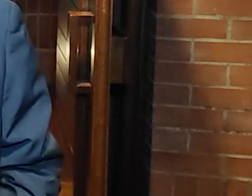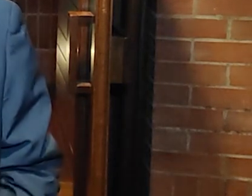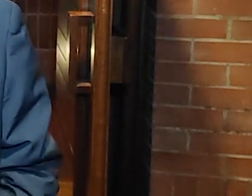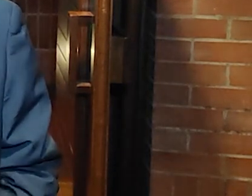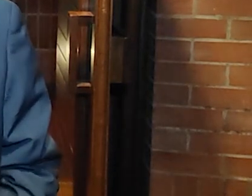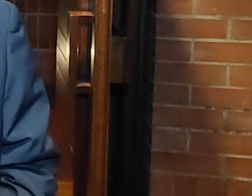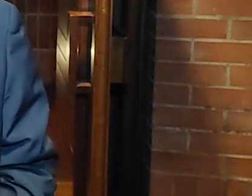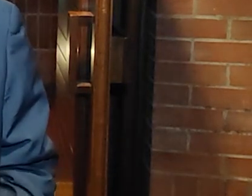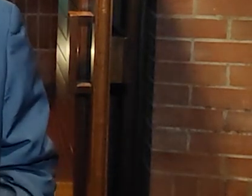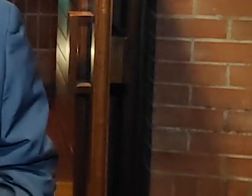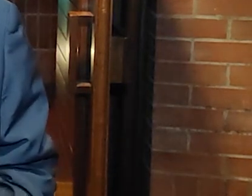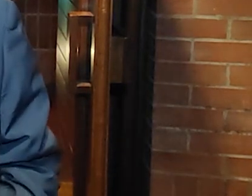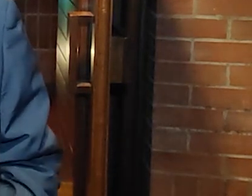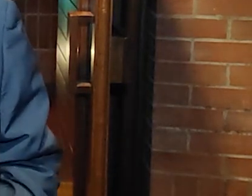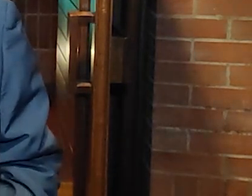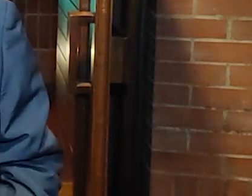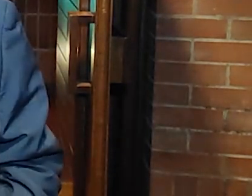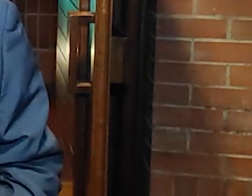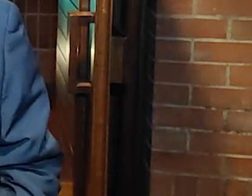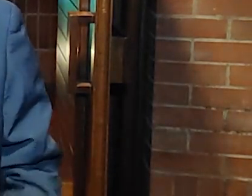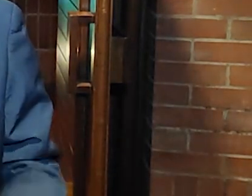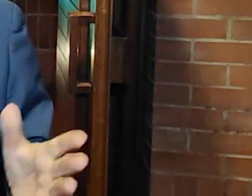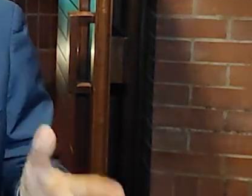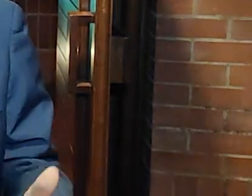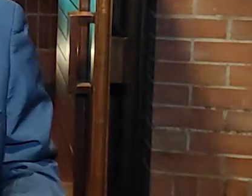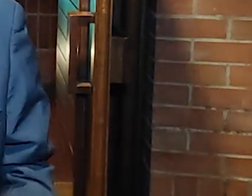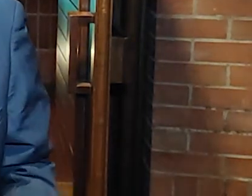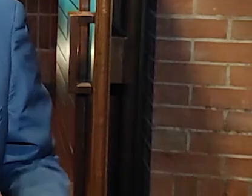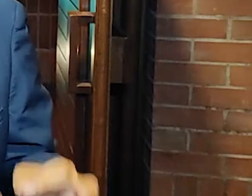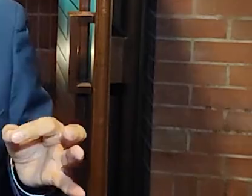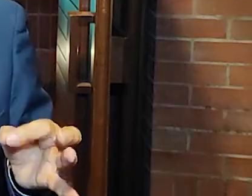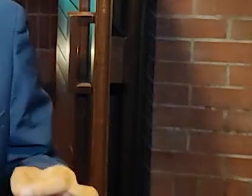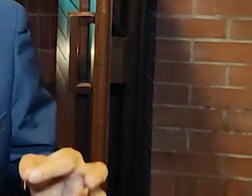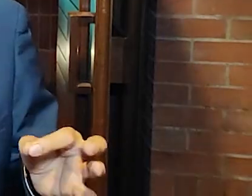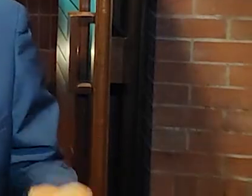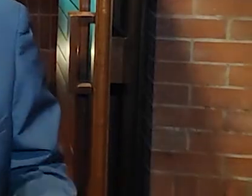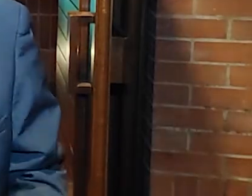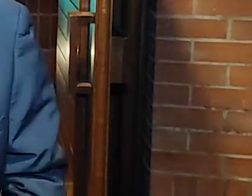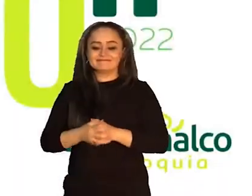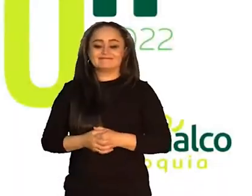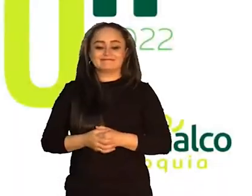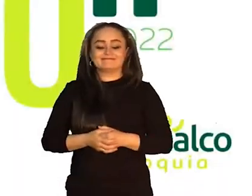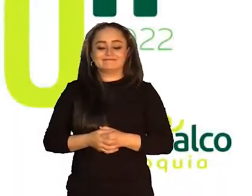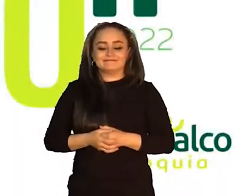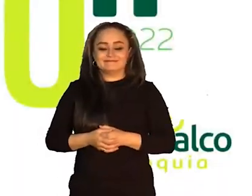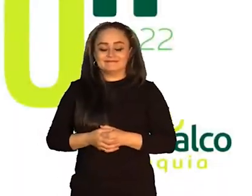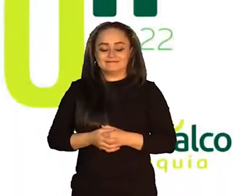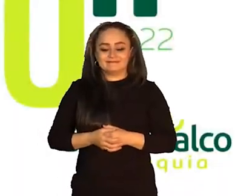tiene sede en la ceja, 12 años Y el premio lo recibió su gerente Juan Alberto Ortiz